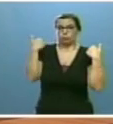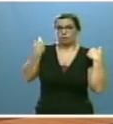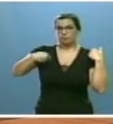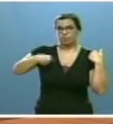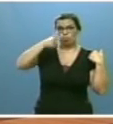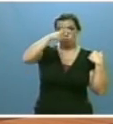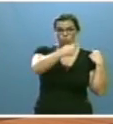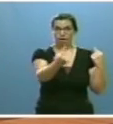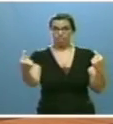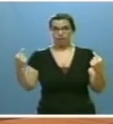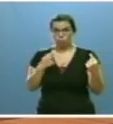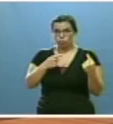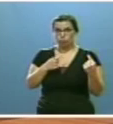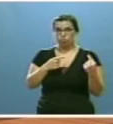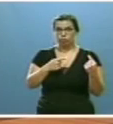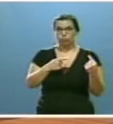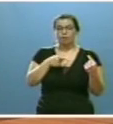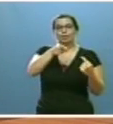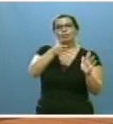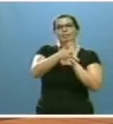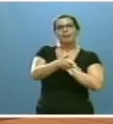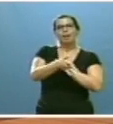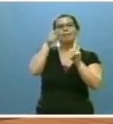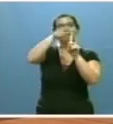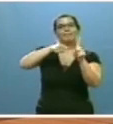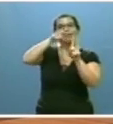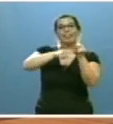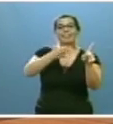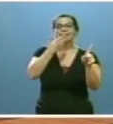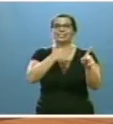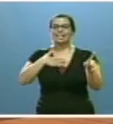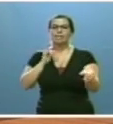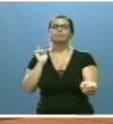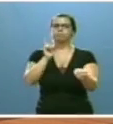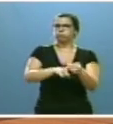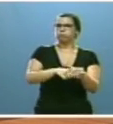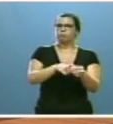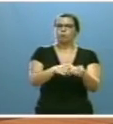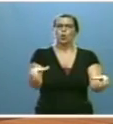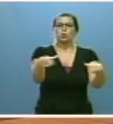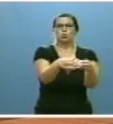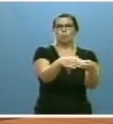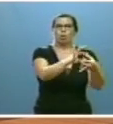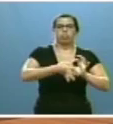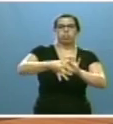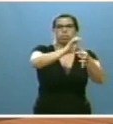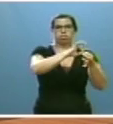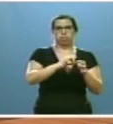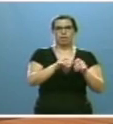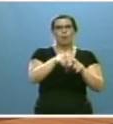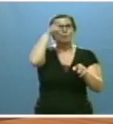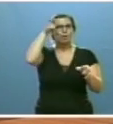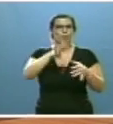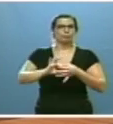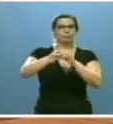municipios, será la referencia para aquellos que decidan asociarse de manera voluntaria en las futuras mancomunidades de interés